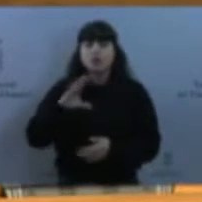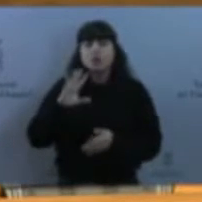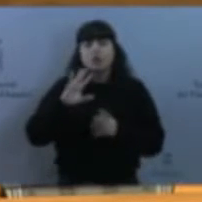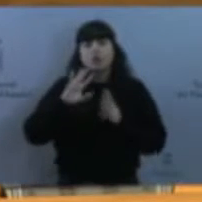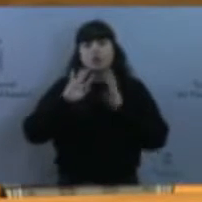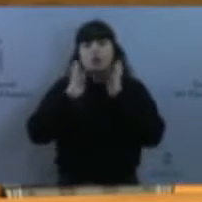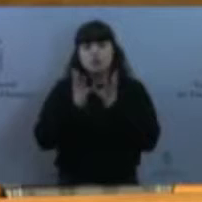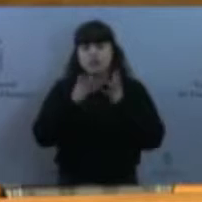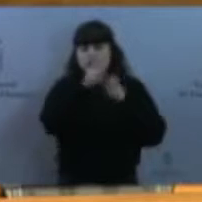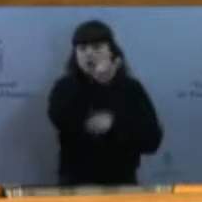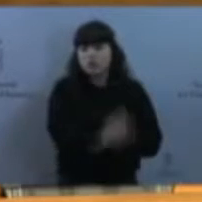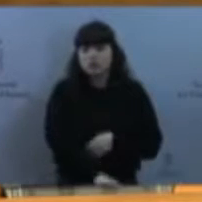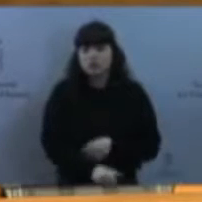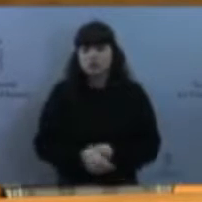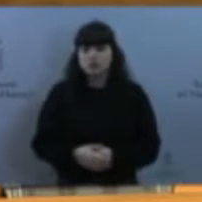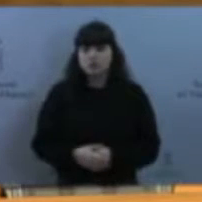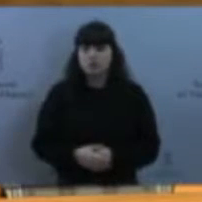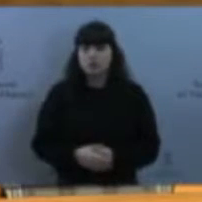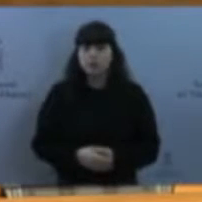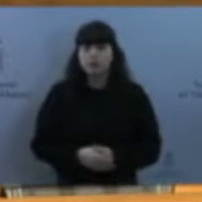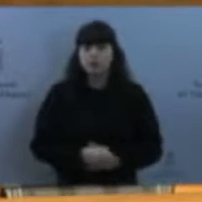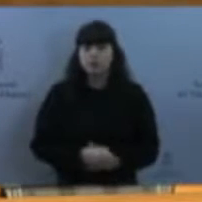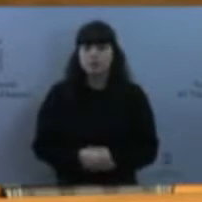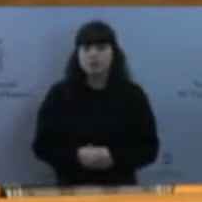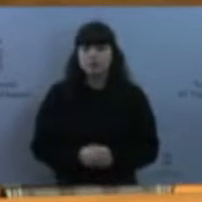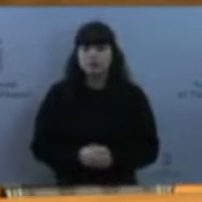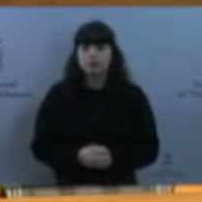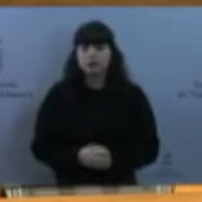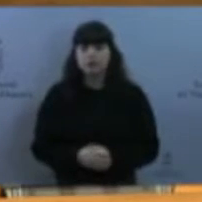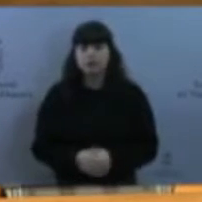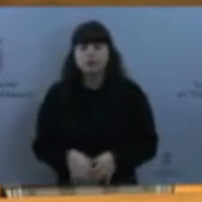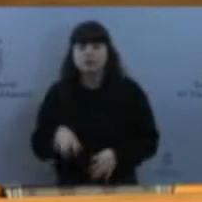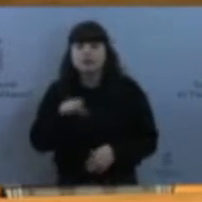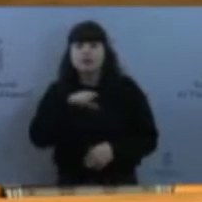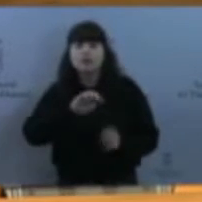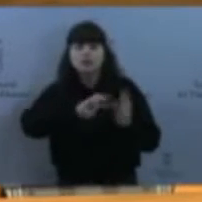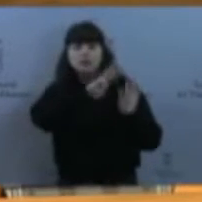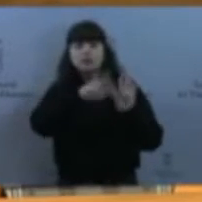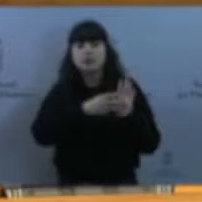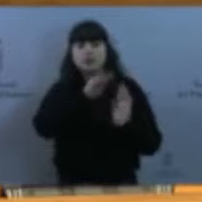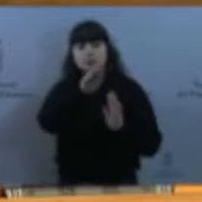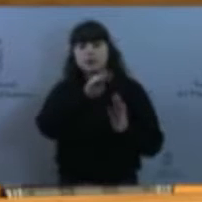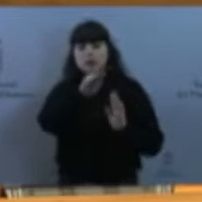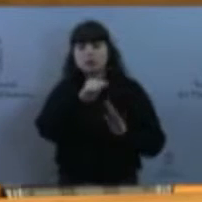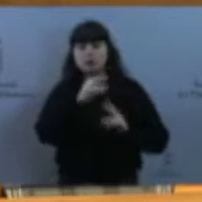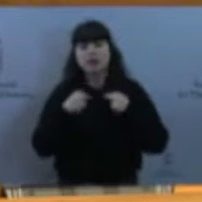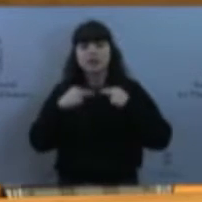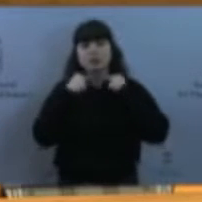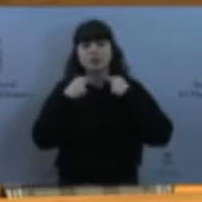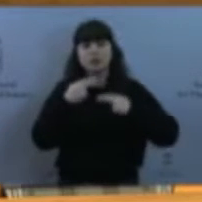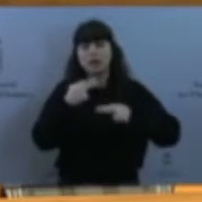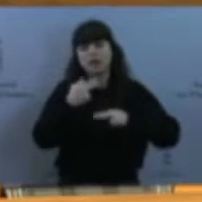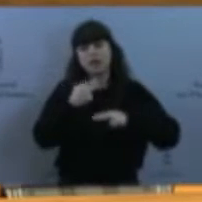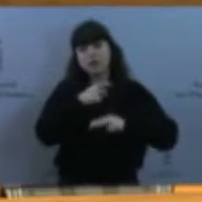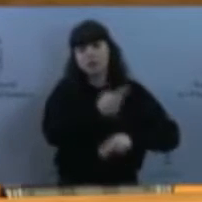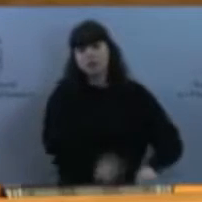Asunto número tres. Pregunta del diputado del Grupo Parlamentario Podemos Asturias, don Héctor Pierna Vieja Cachero, al Consejo de Gobierno.